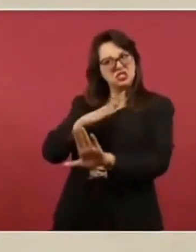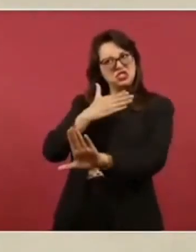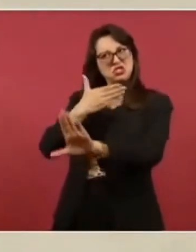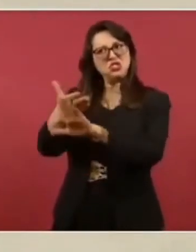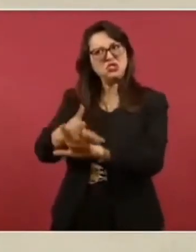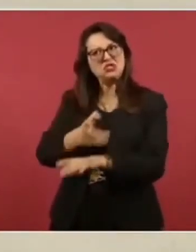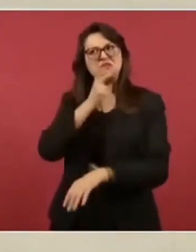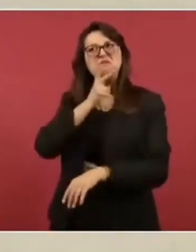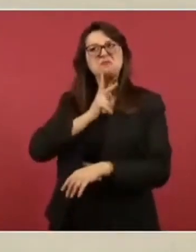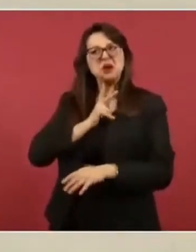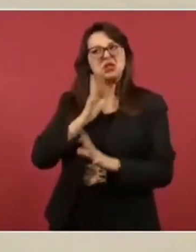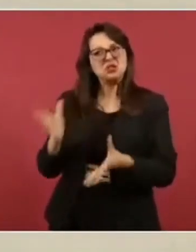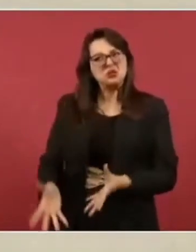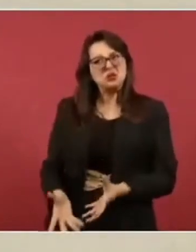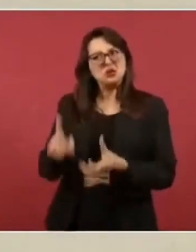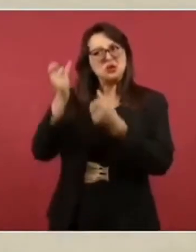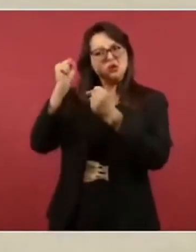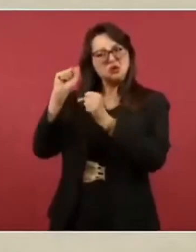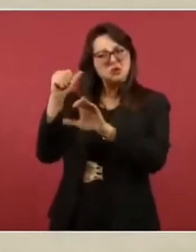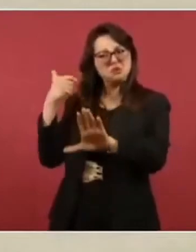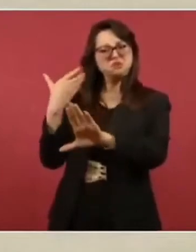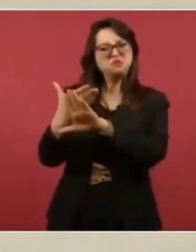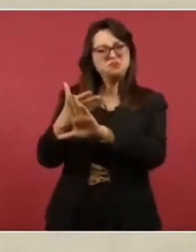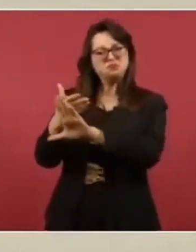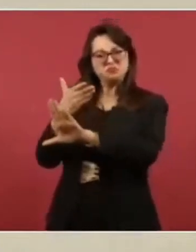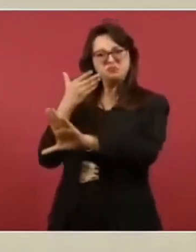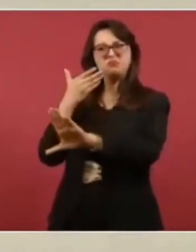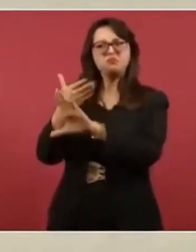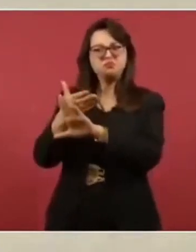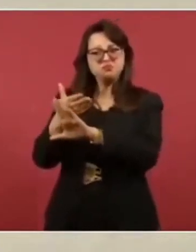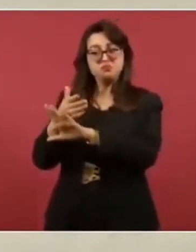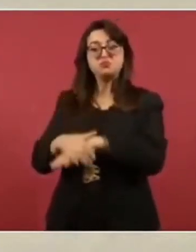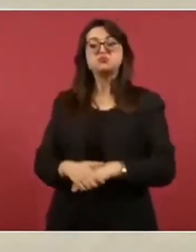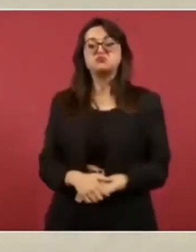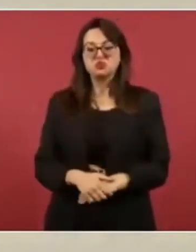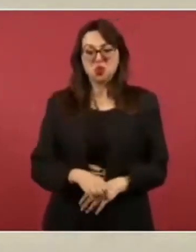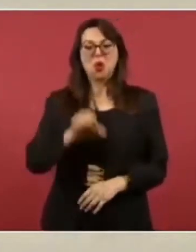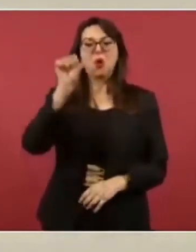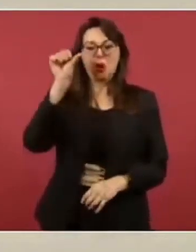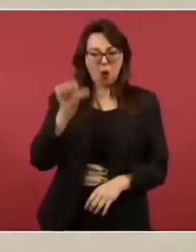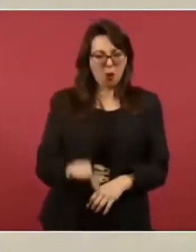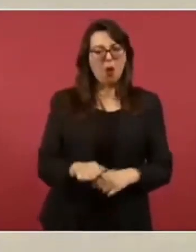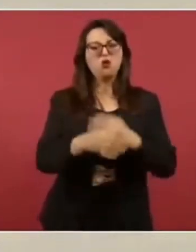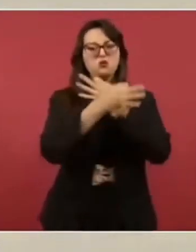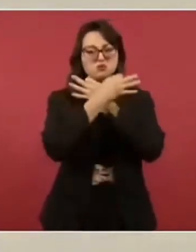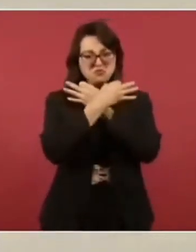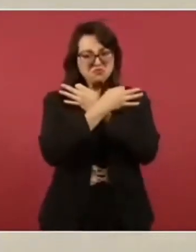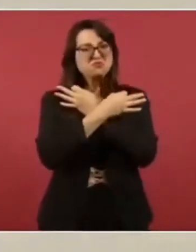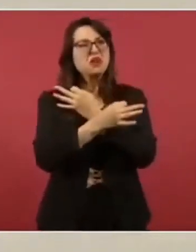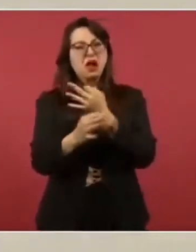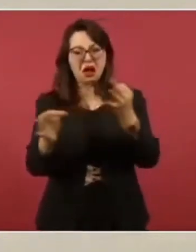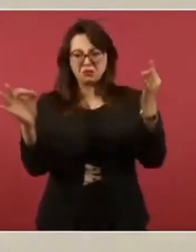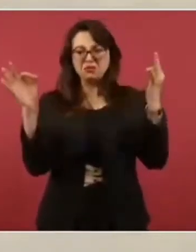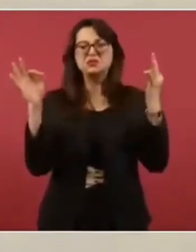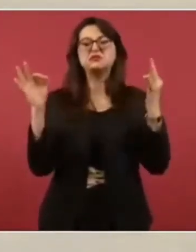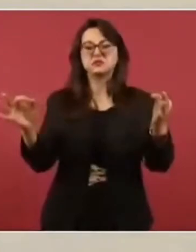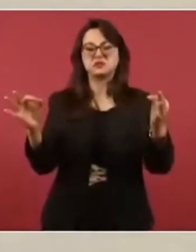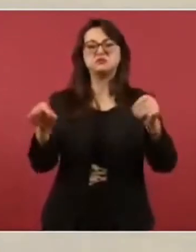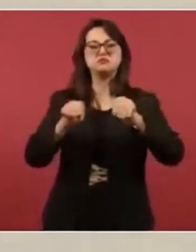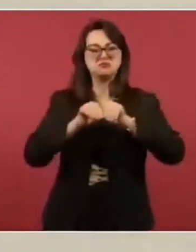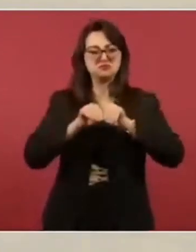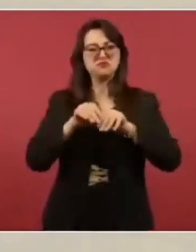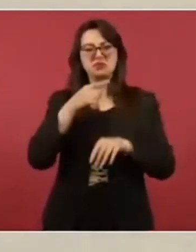expropiación petrolera. Digo esto aquí en el Zócalo porque no